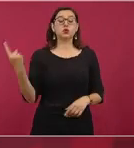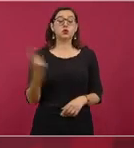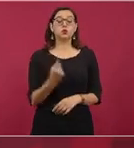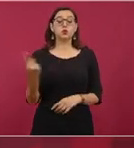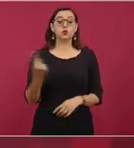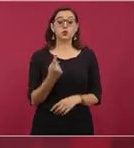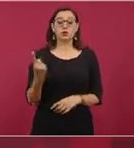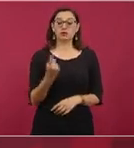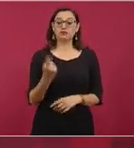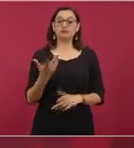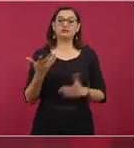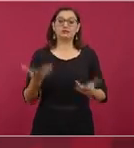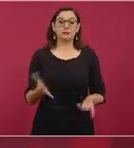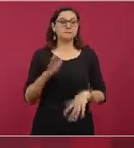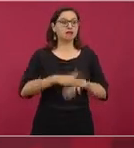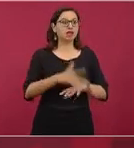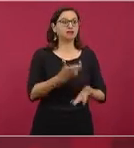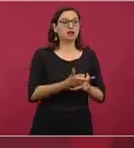escarestía